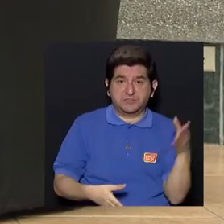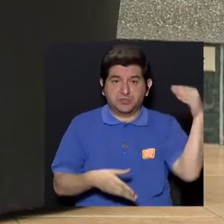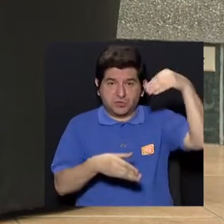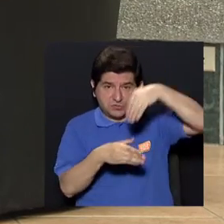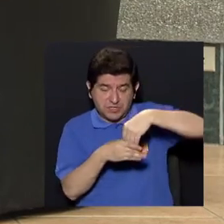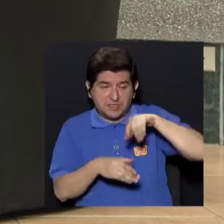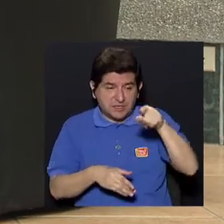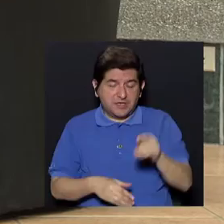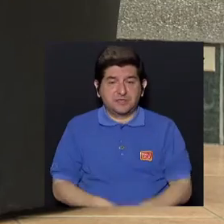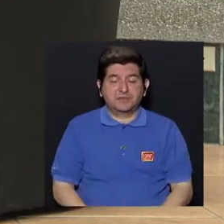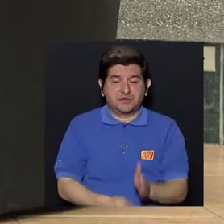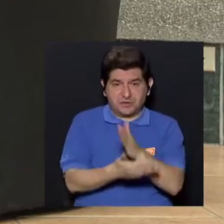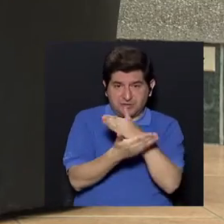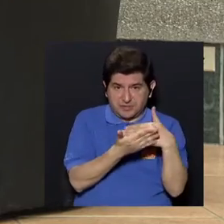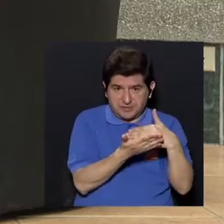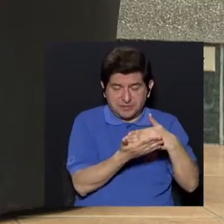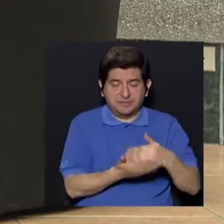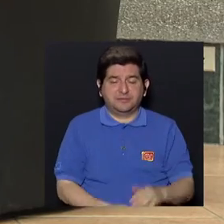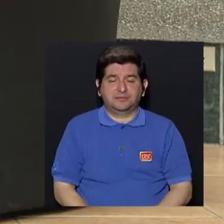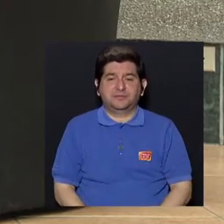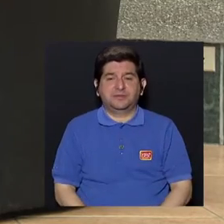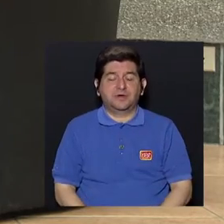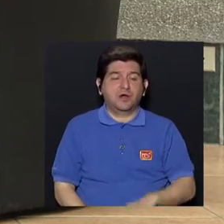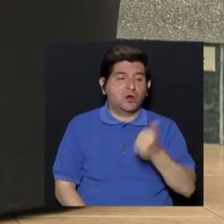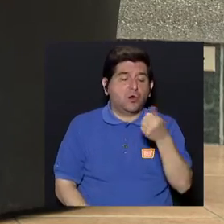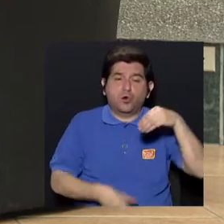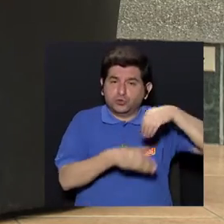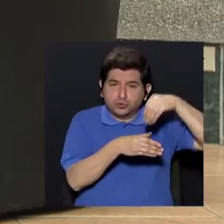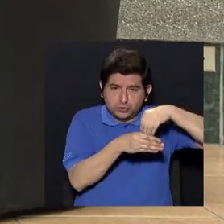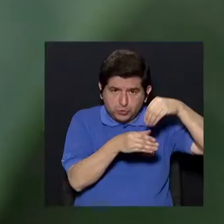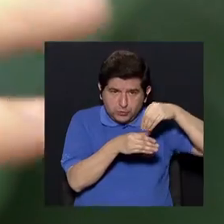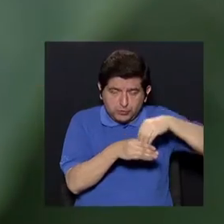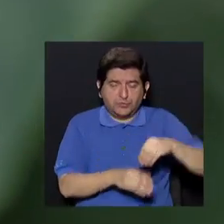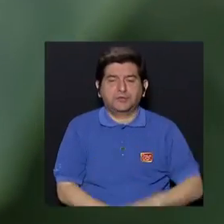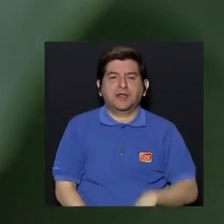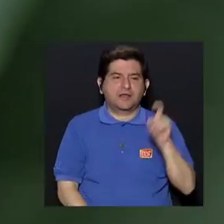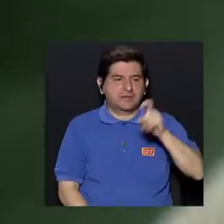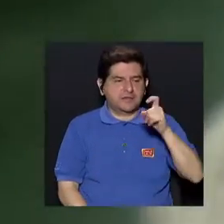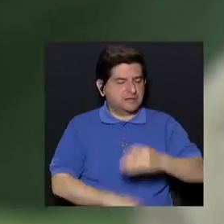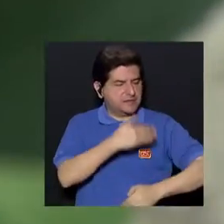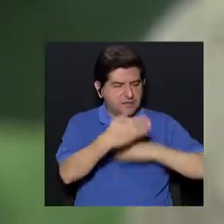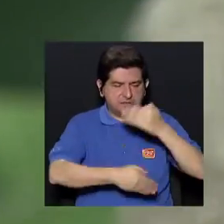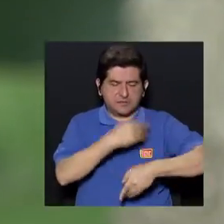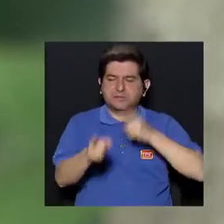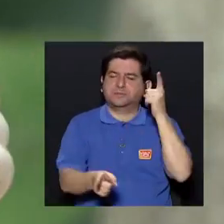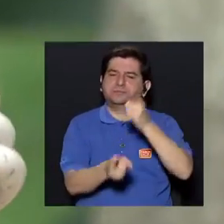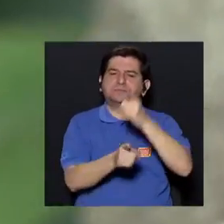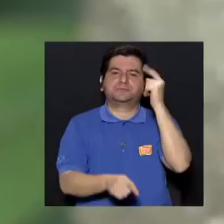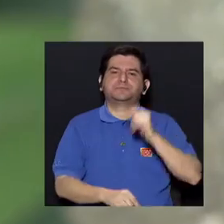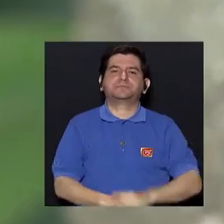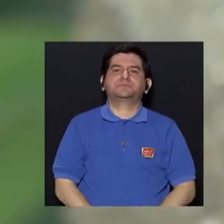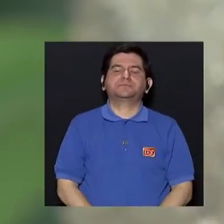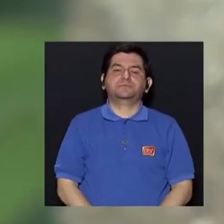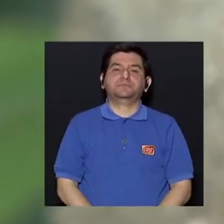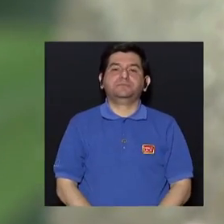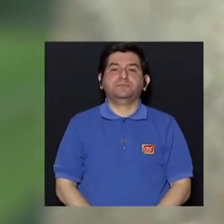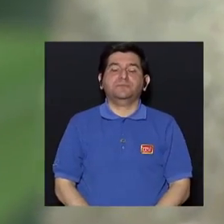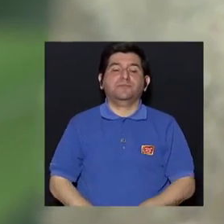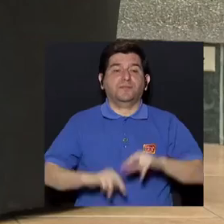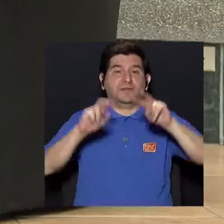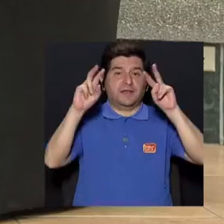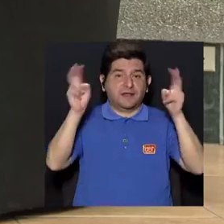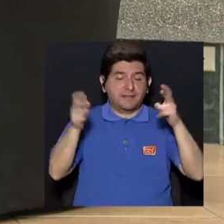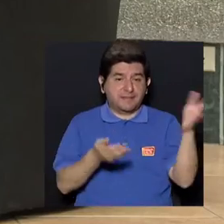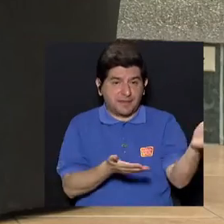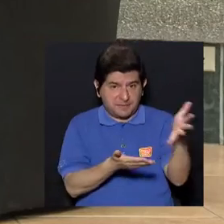de este aparatito blanco, ¿verdad? Esta pieza, ahí quedan otros componentes que hay que disponerlos adecuadamente. Ok, entonces el tema de